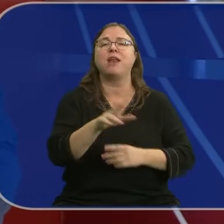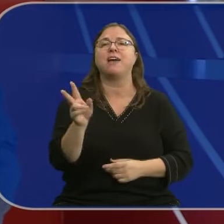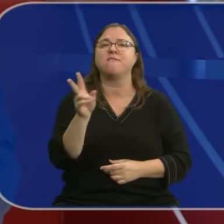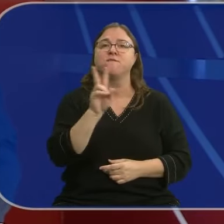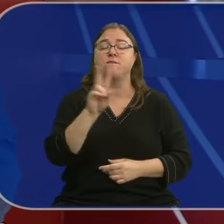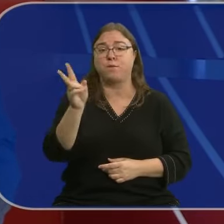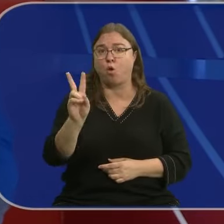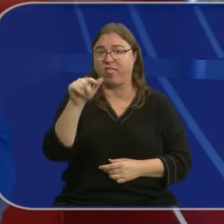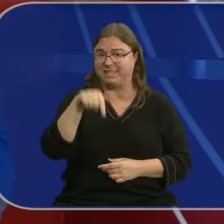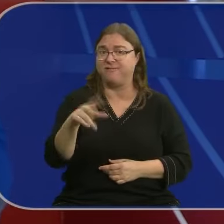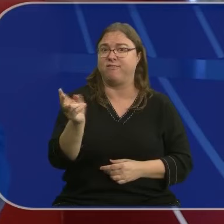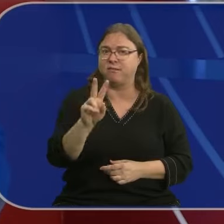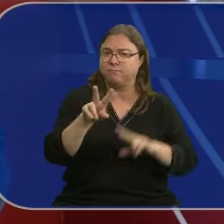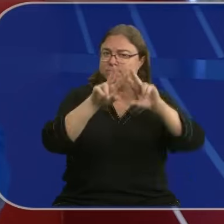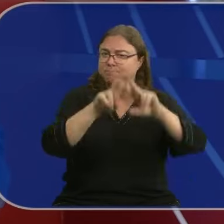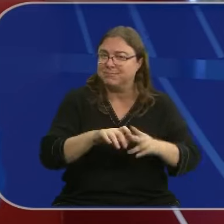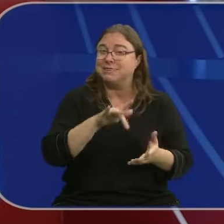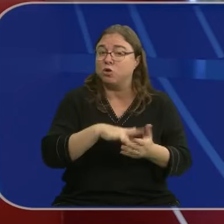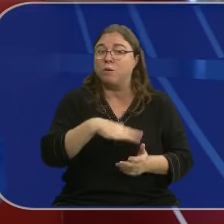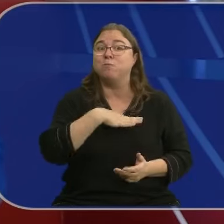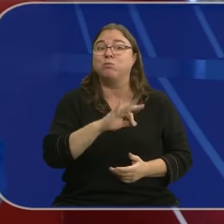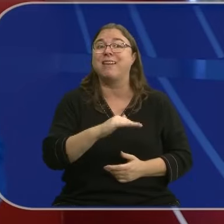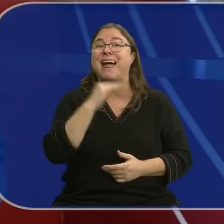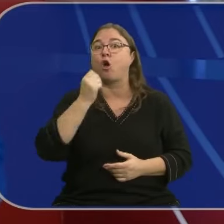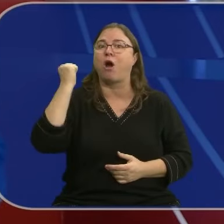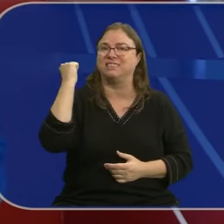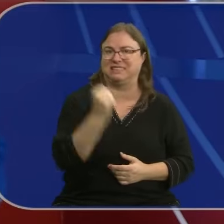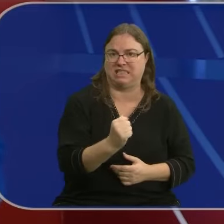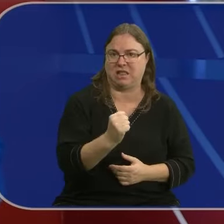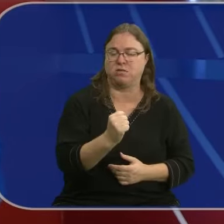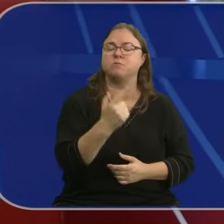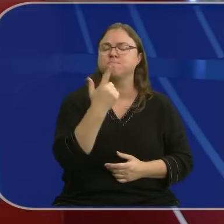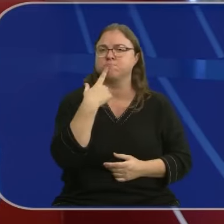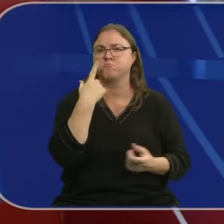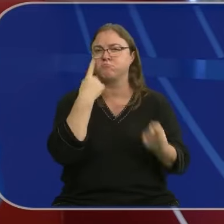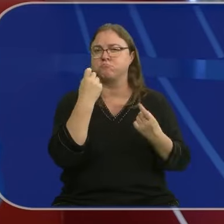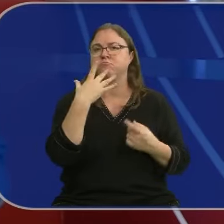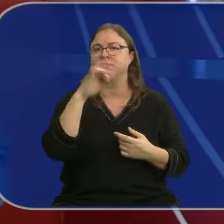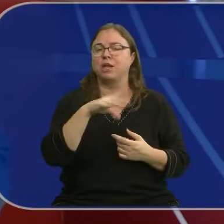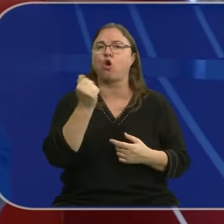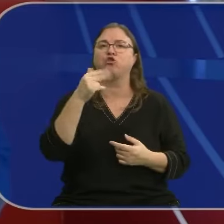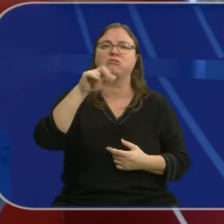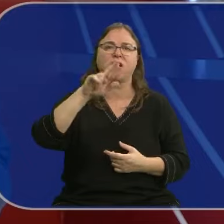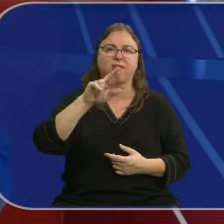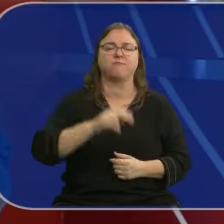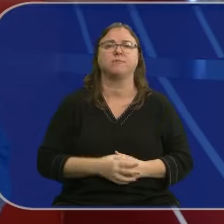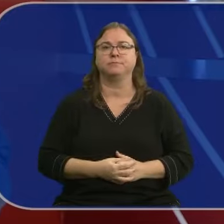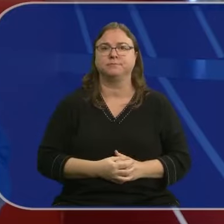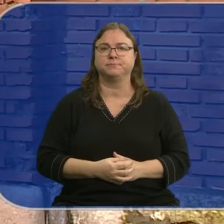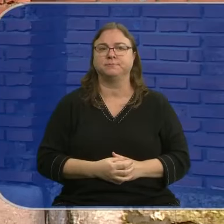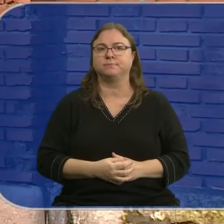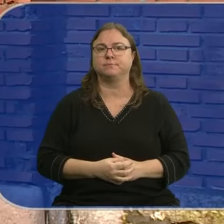Viudas, en Valladolid. De hecho se está investigando si estamos ante un posible caso de asesinato. Siguiendo lo todo está nuestro compañero Oscar Villarroel. Cuéntanos.